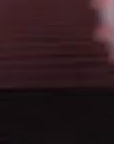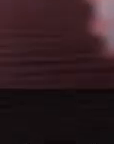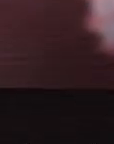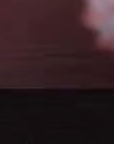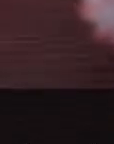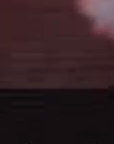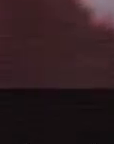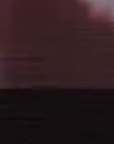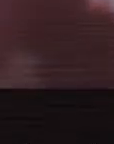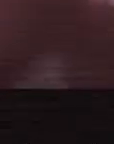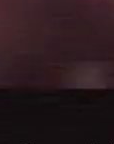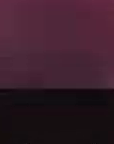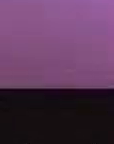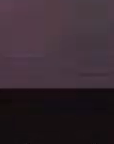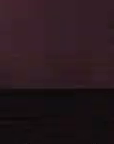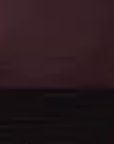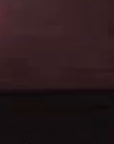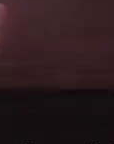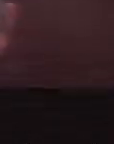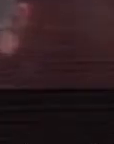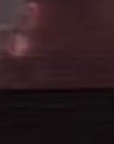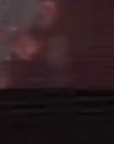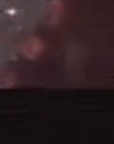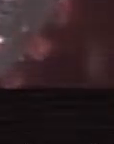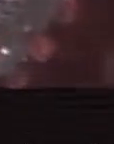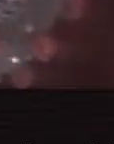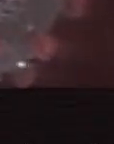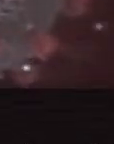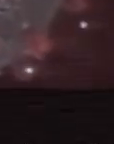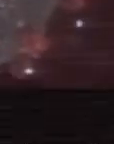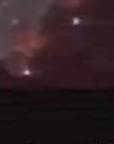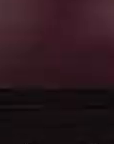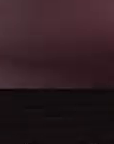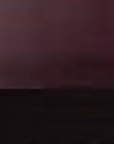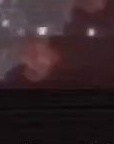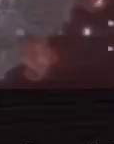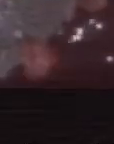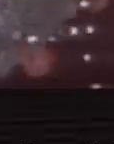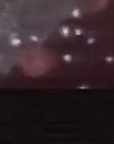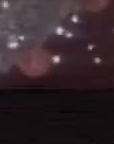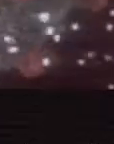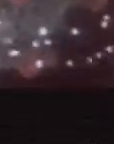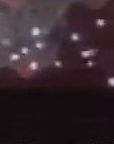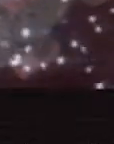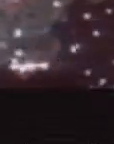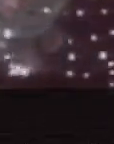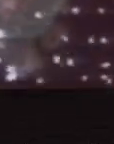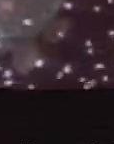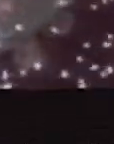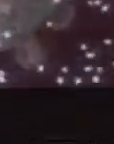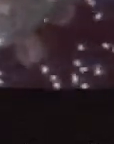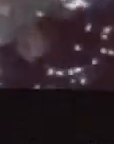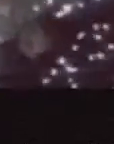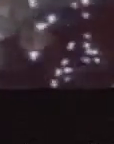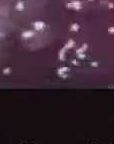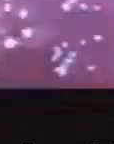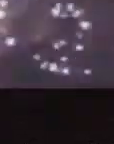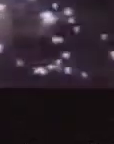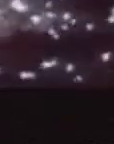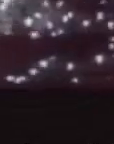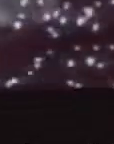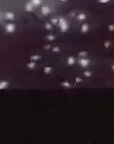reposa. El virus es muy frágil. Lo único que lo protege es una capa fina externa de grasa.